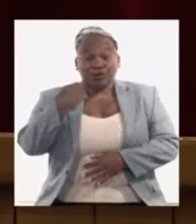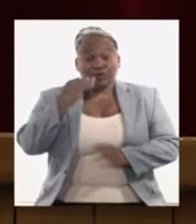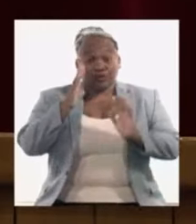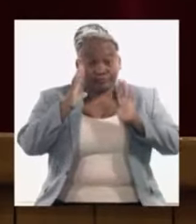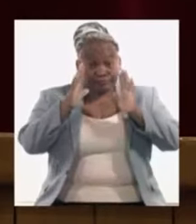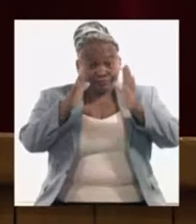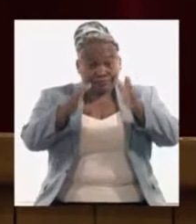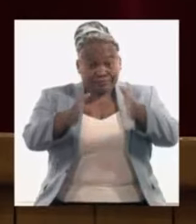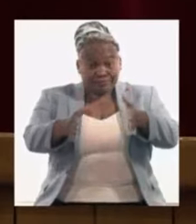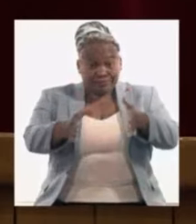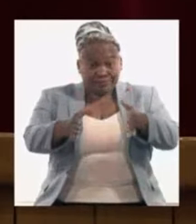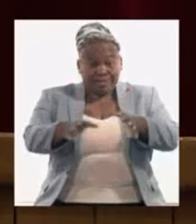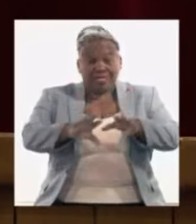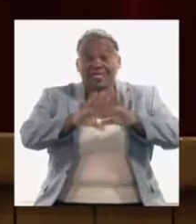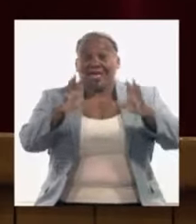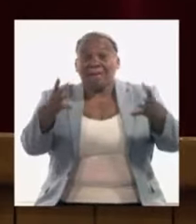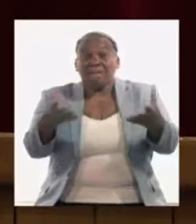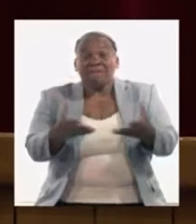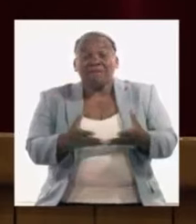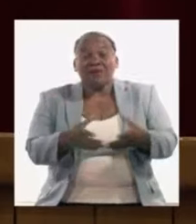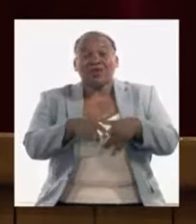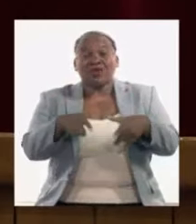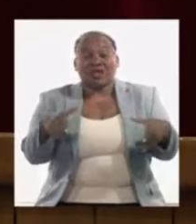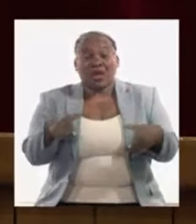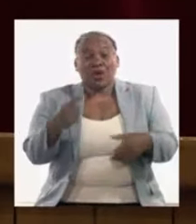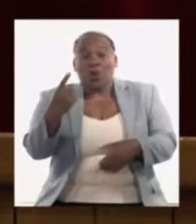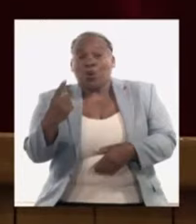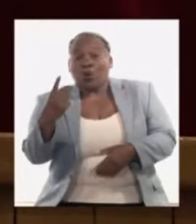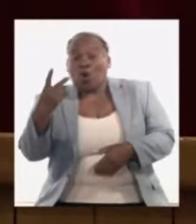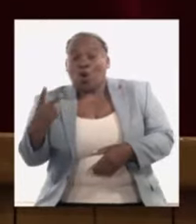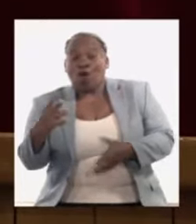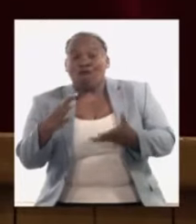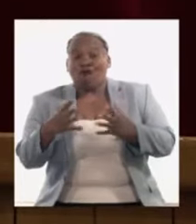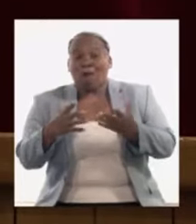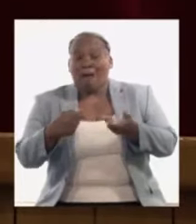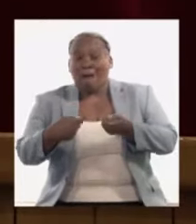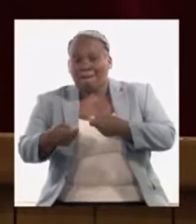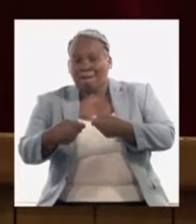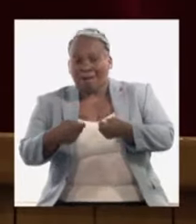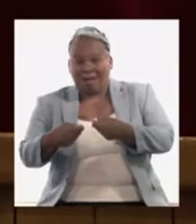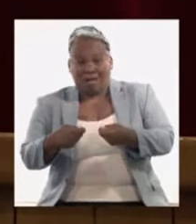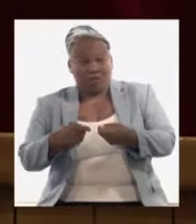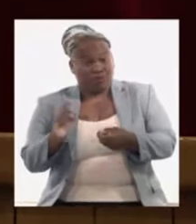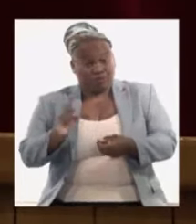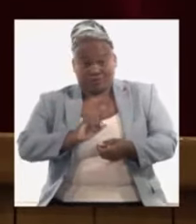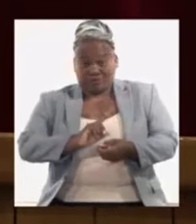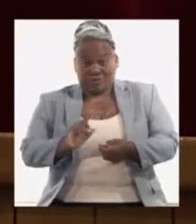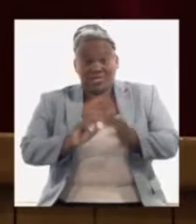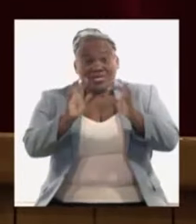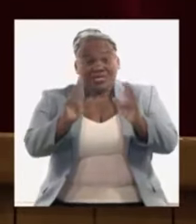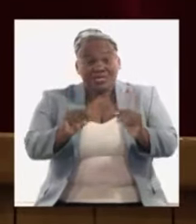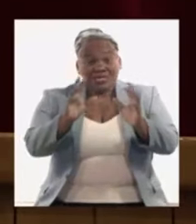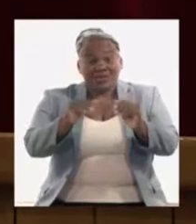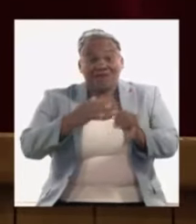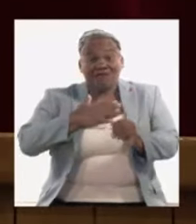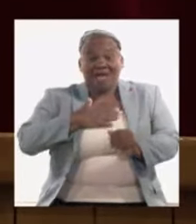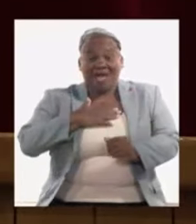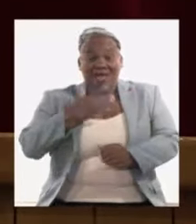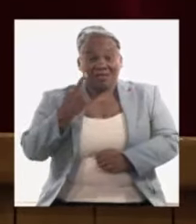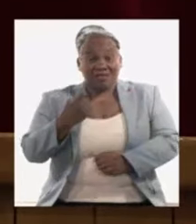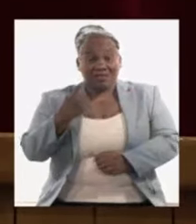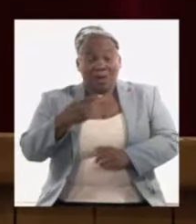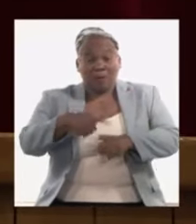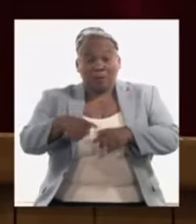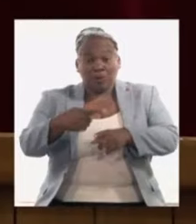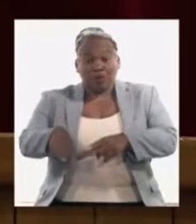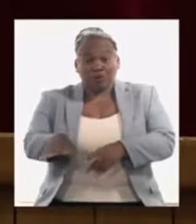universo de población no de que funcione uno u otro mercado entonces la cifra que nosotros necesitamos de estos productos